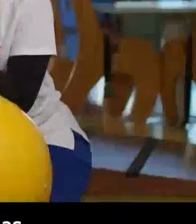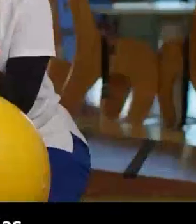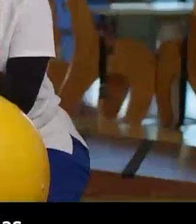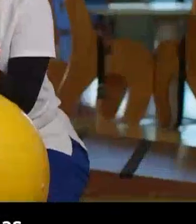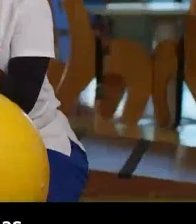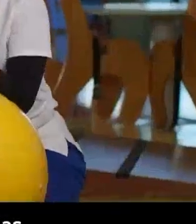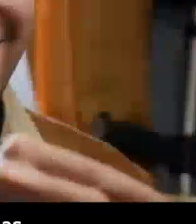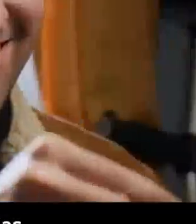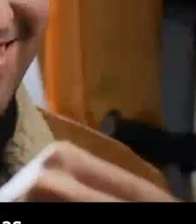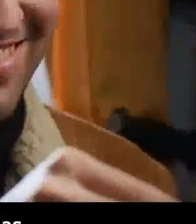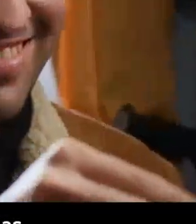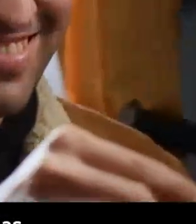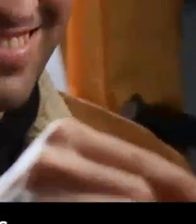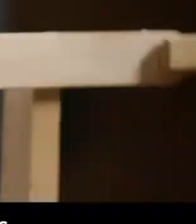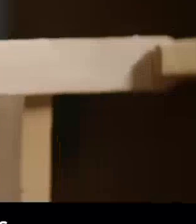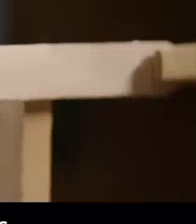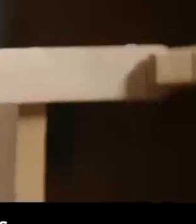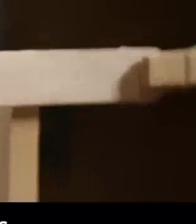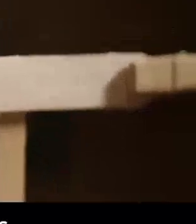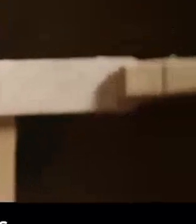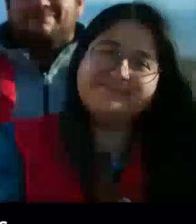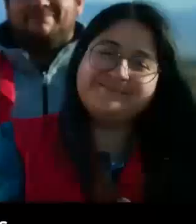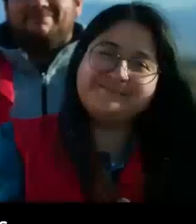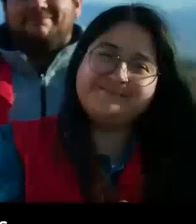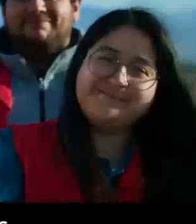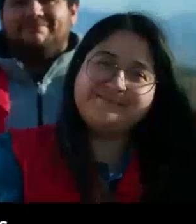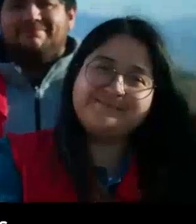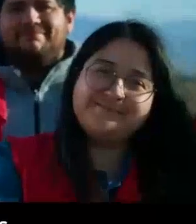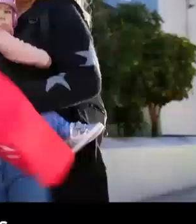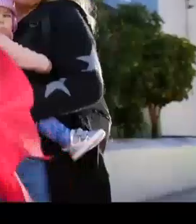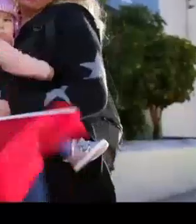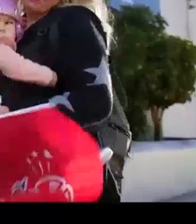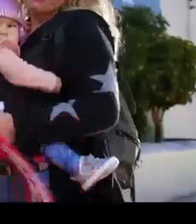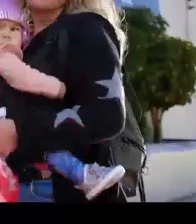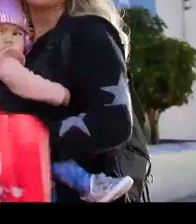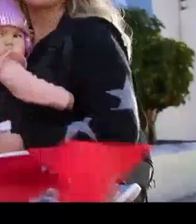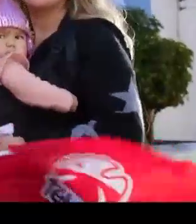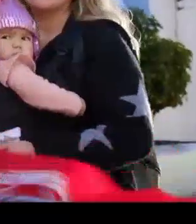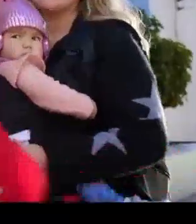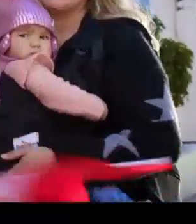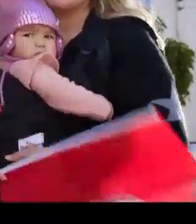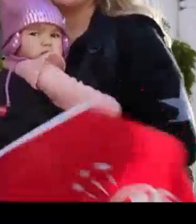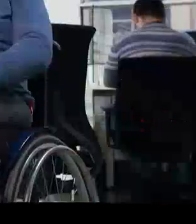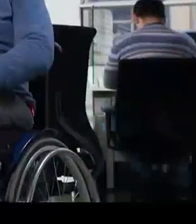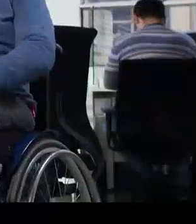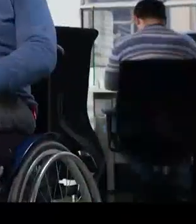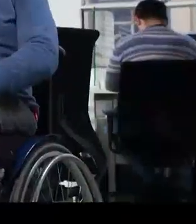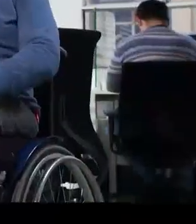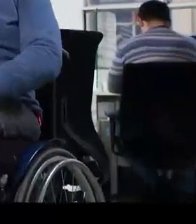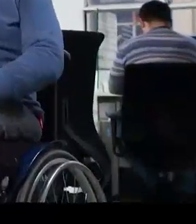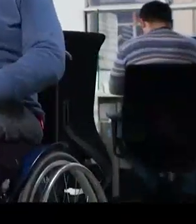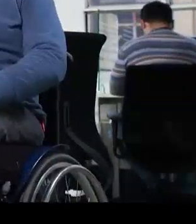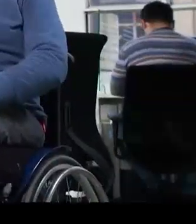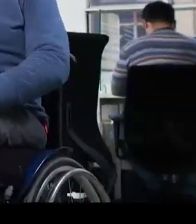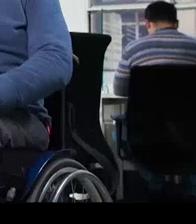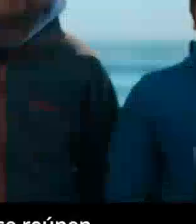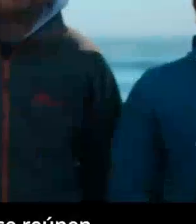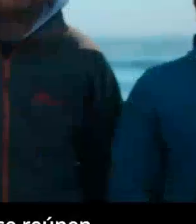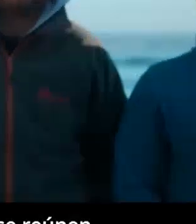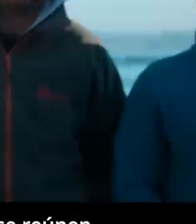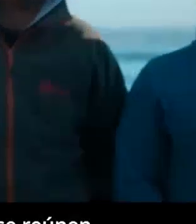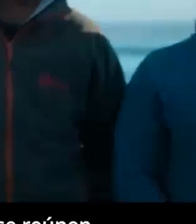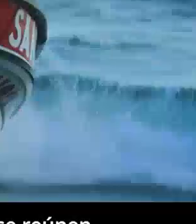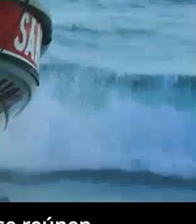niños y niñas y de sus familias ponen todos los días para lograr sus metas. Nos hace bien celebrar. Y aplaudir la inclusión.